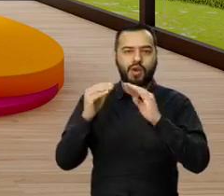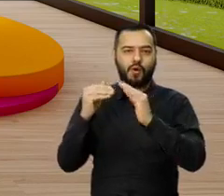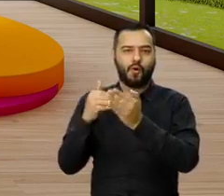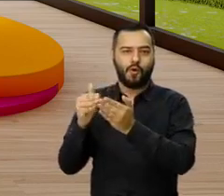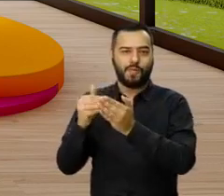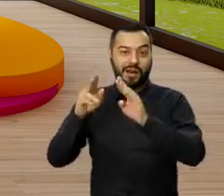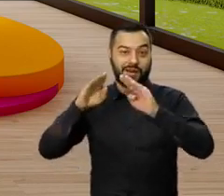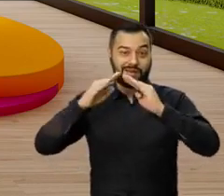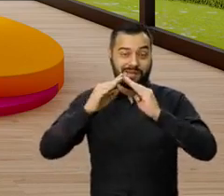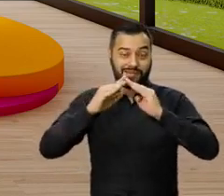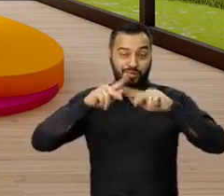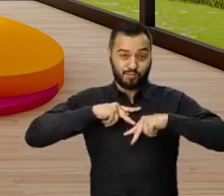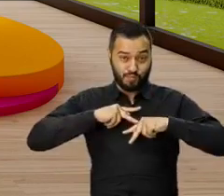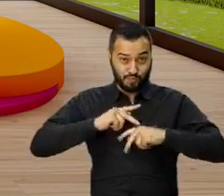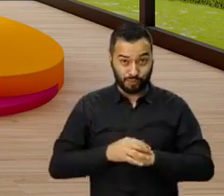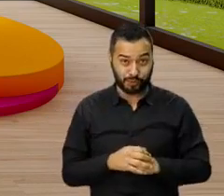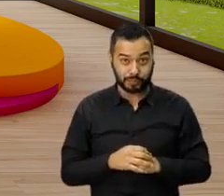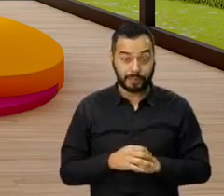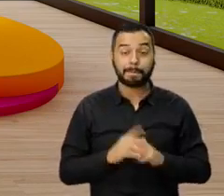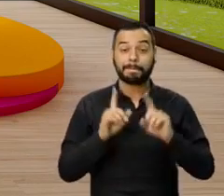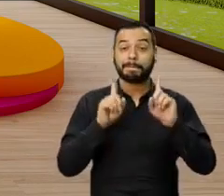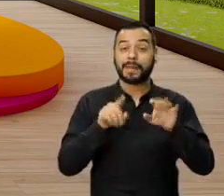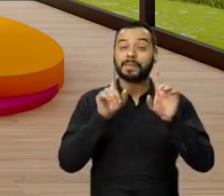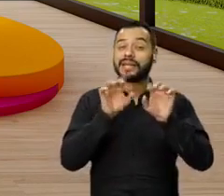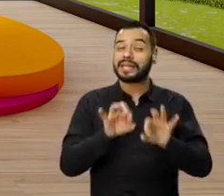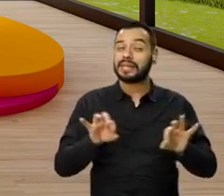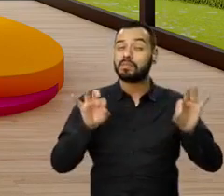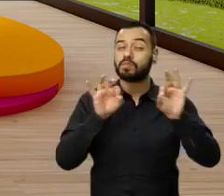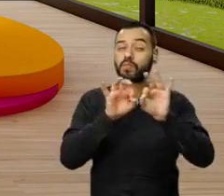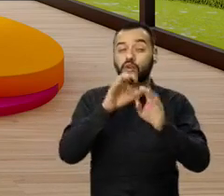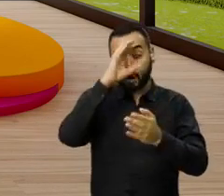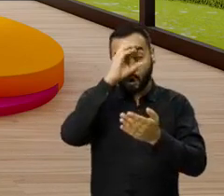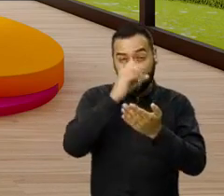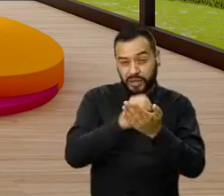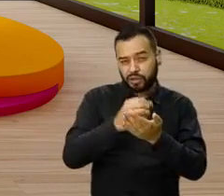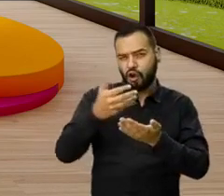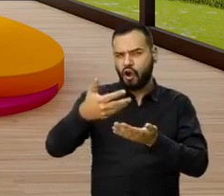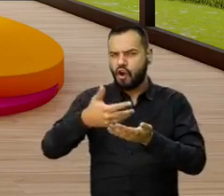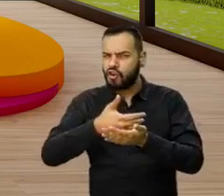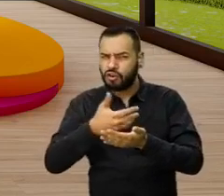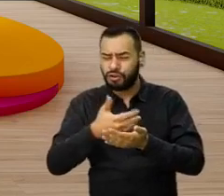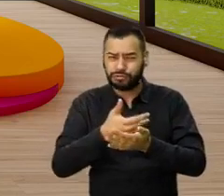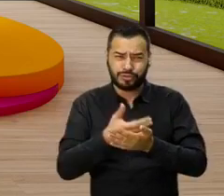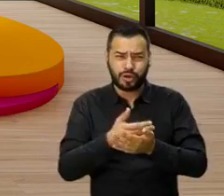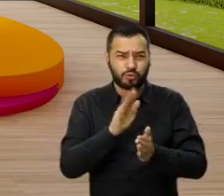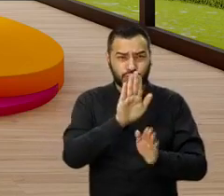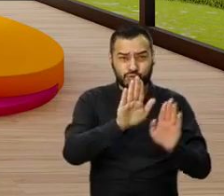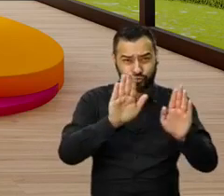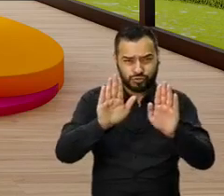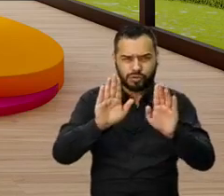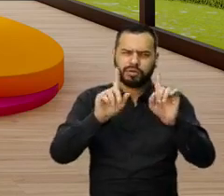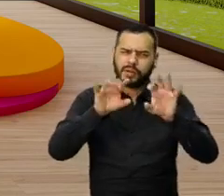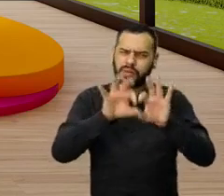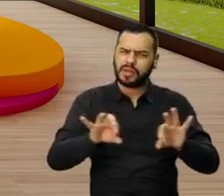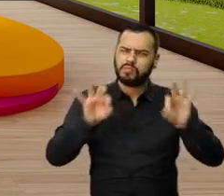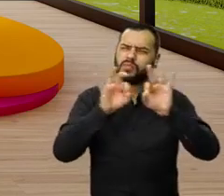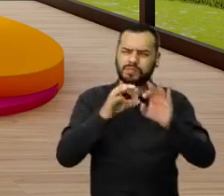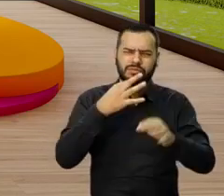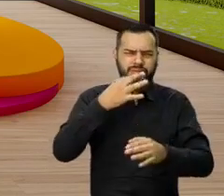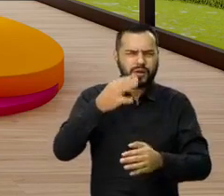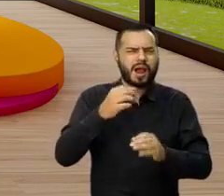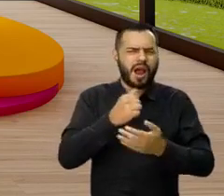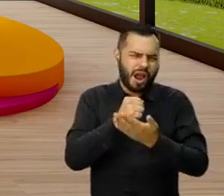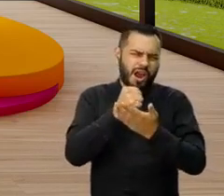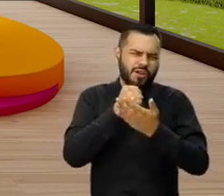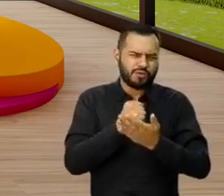Bueno, también para nosotros son muy importantes sus opiniones y sugerencias, así que queremos pedirles que de verdad nos ayuden a